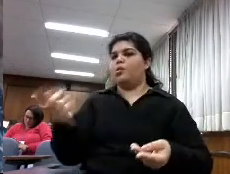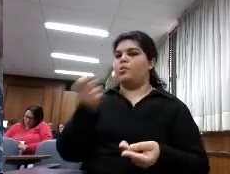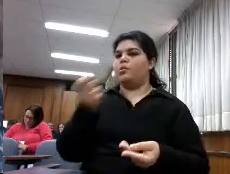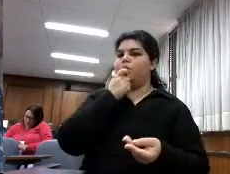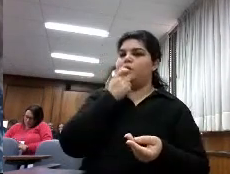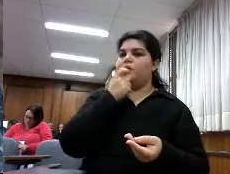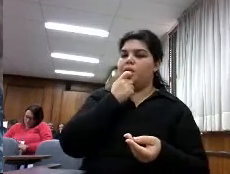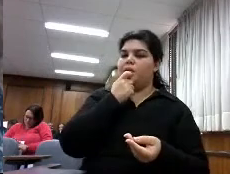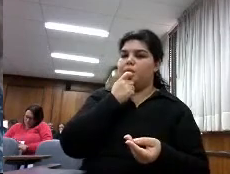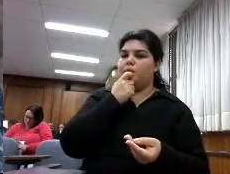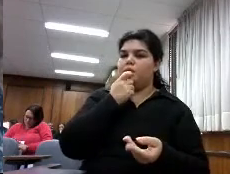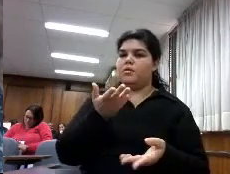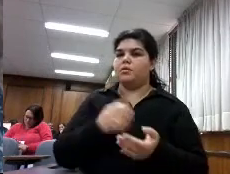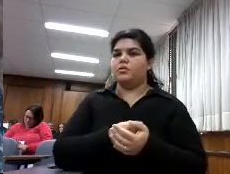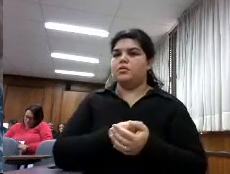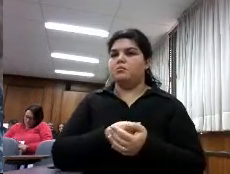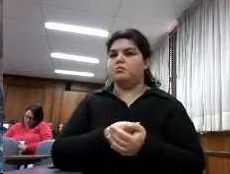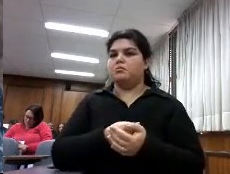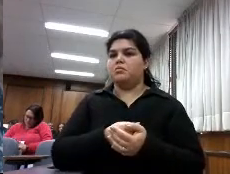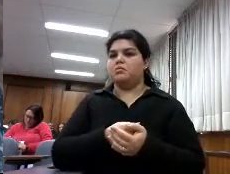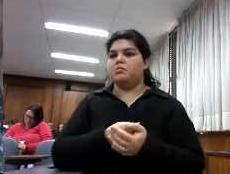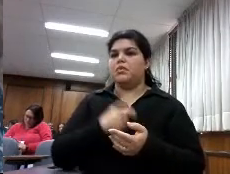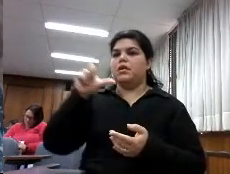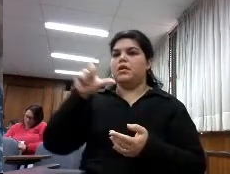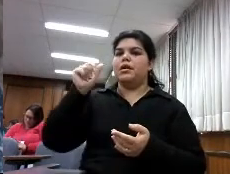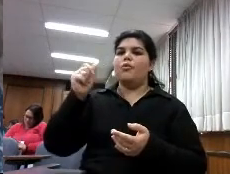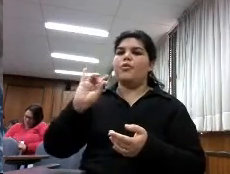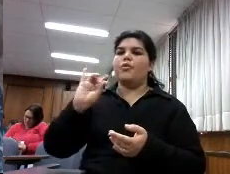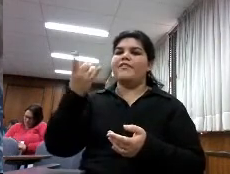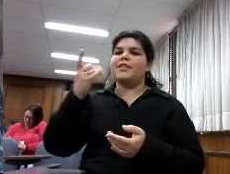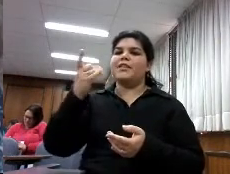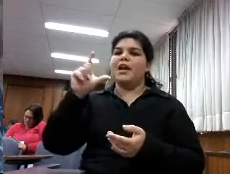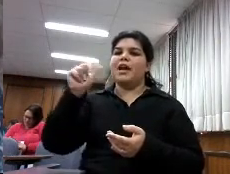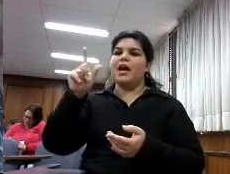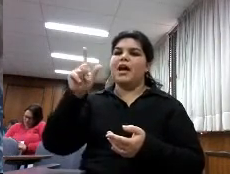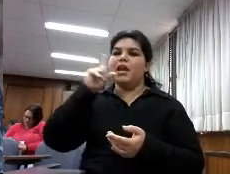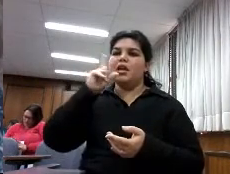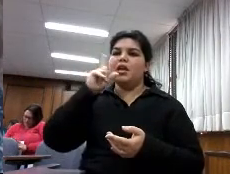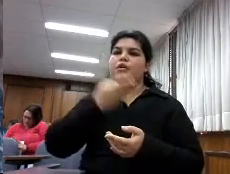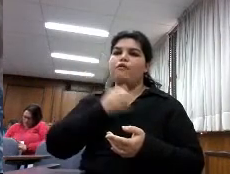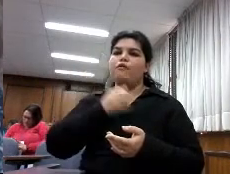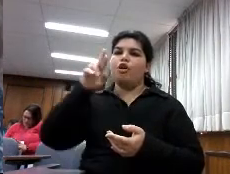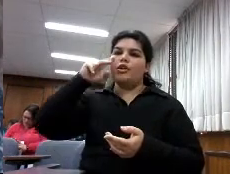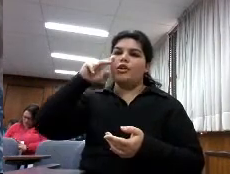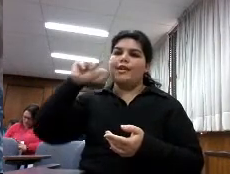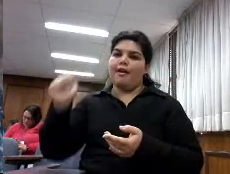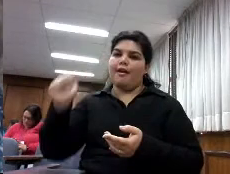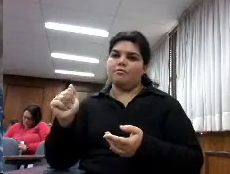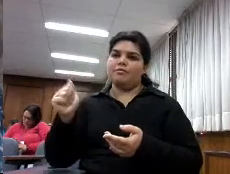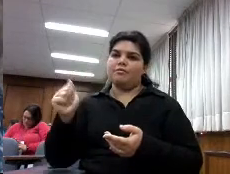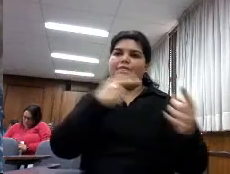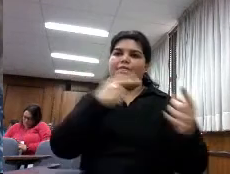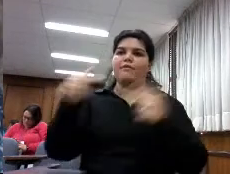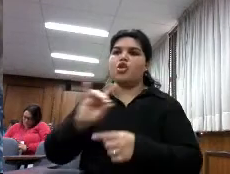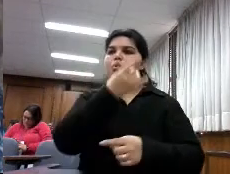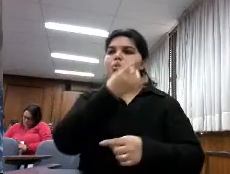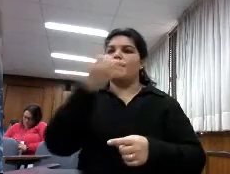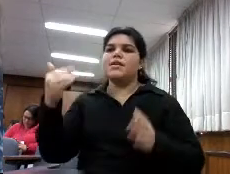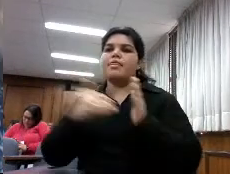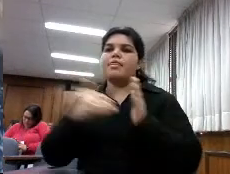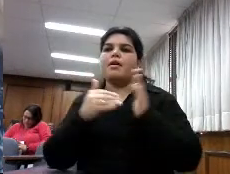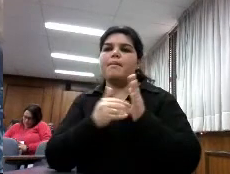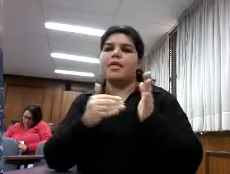estudiado en la universidad de California y esto ocurre ya en mi país ahora mismo en mi país también